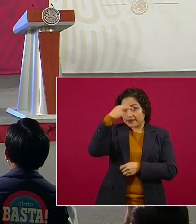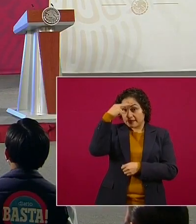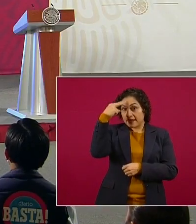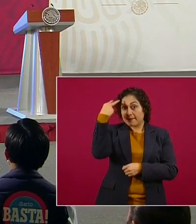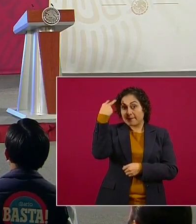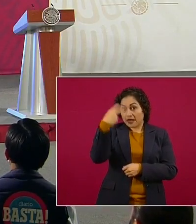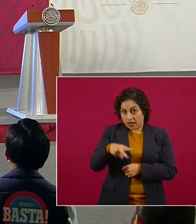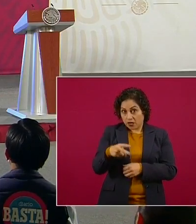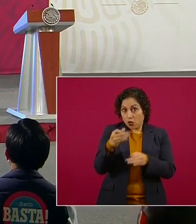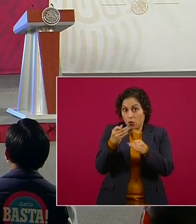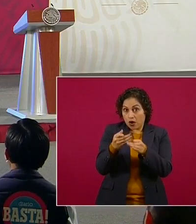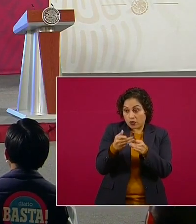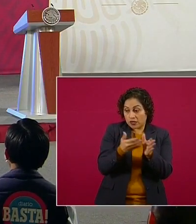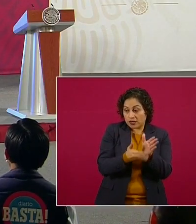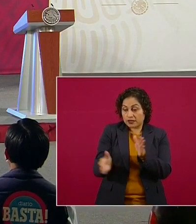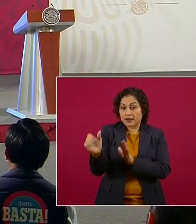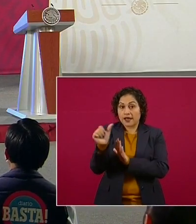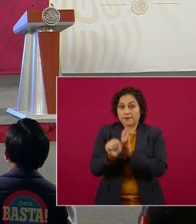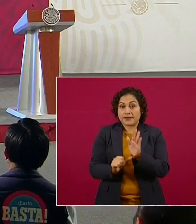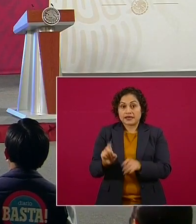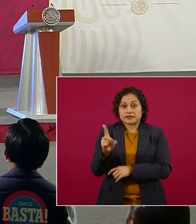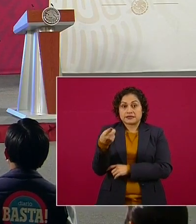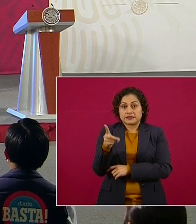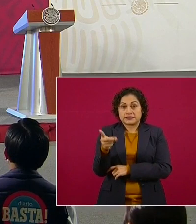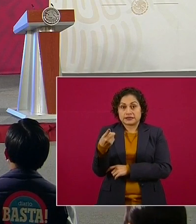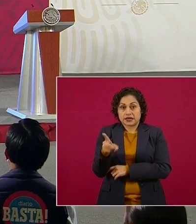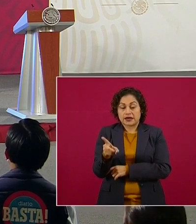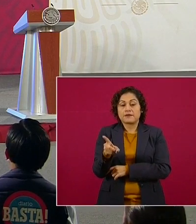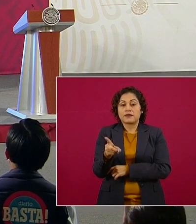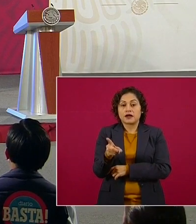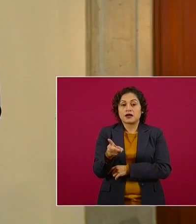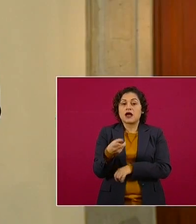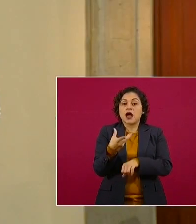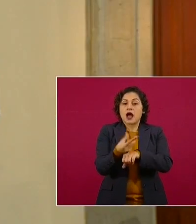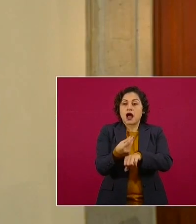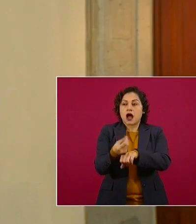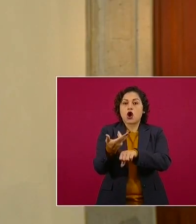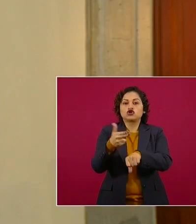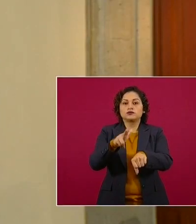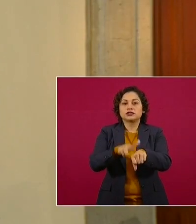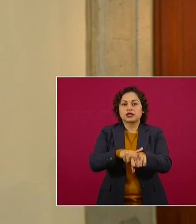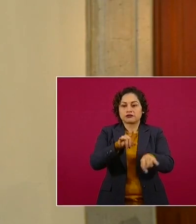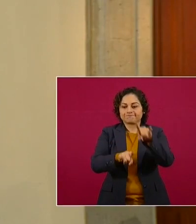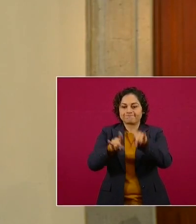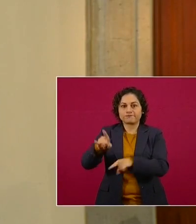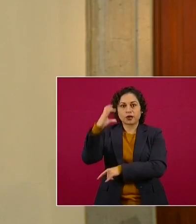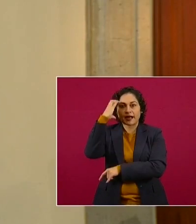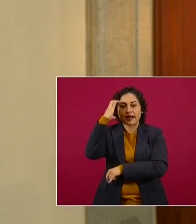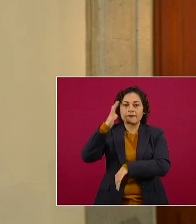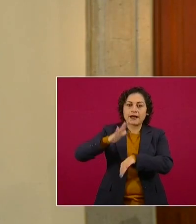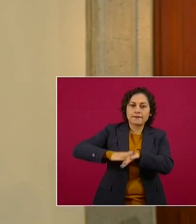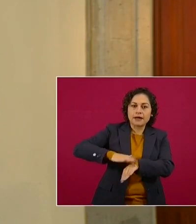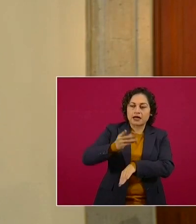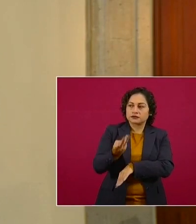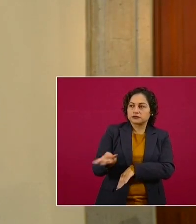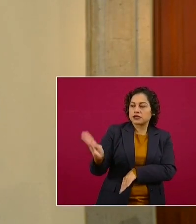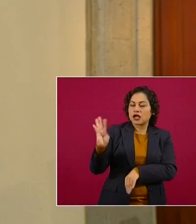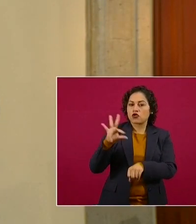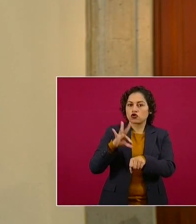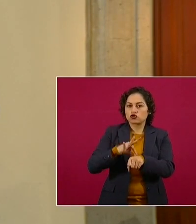estos días el número de camas, equipos, enfermeras, doctores,